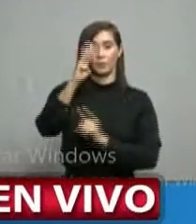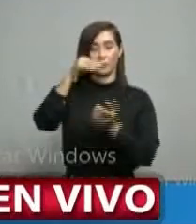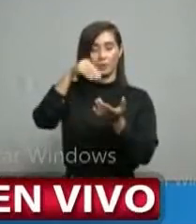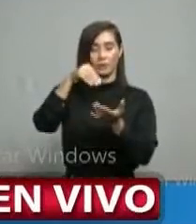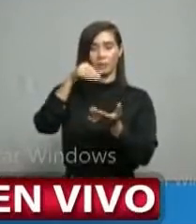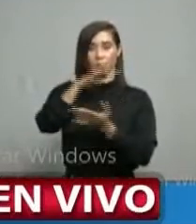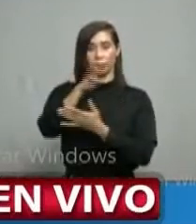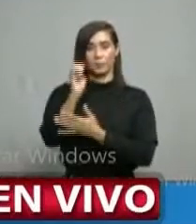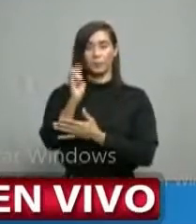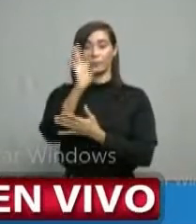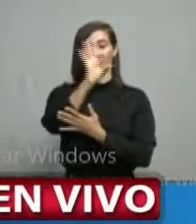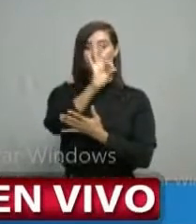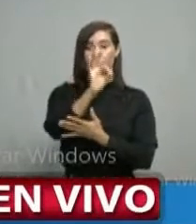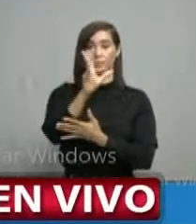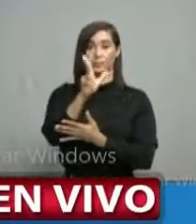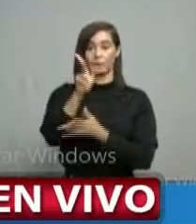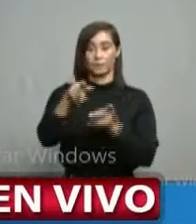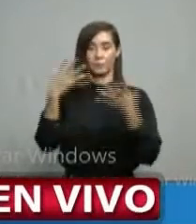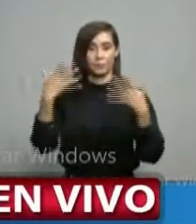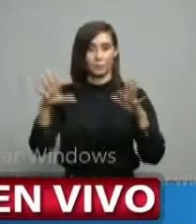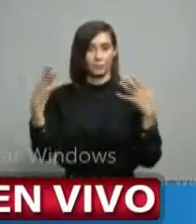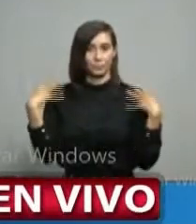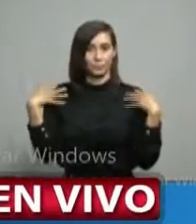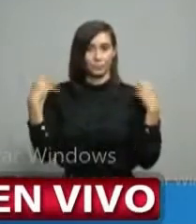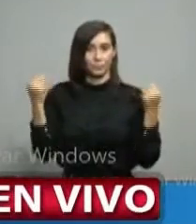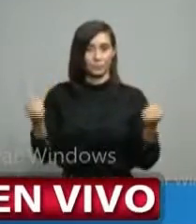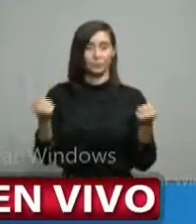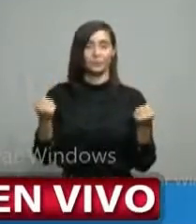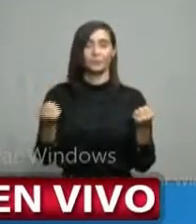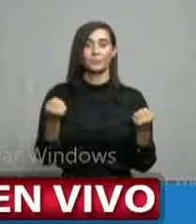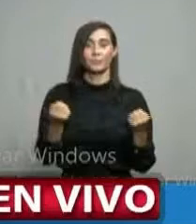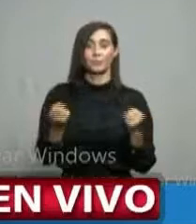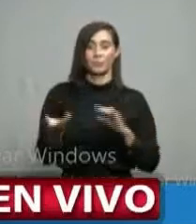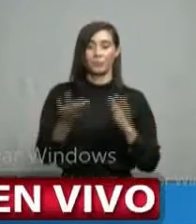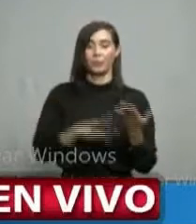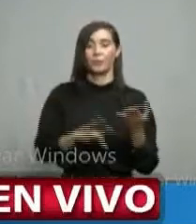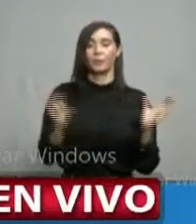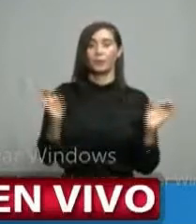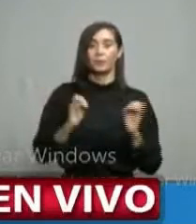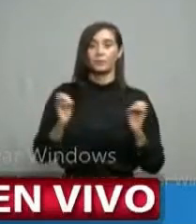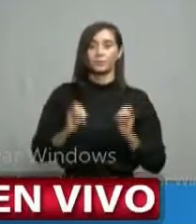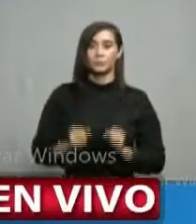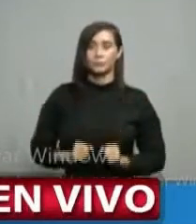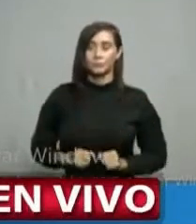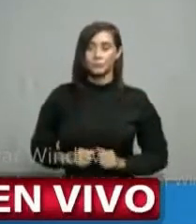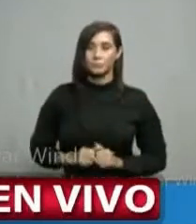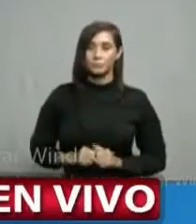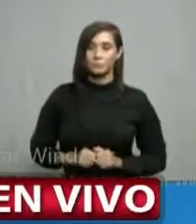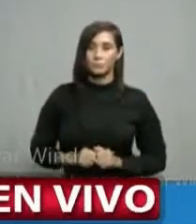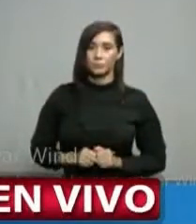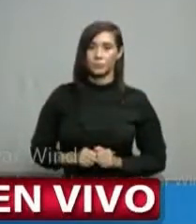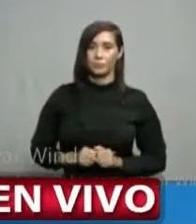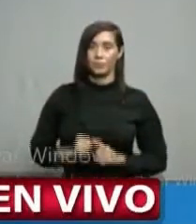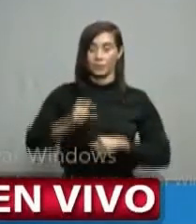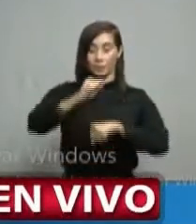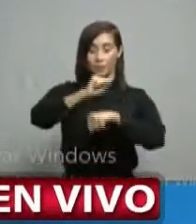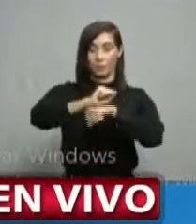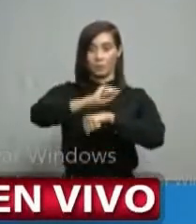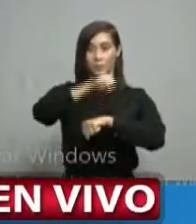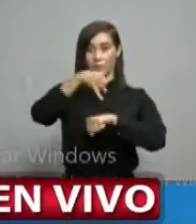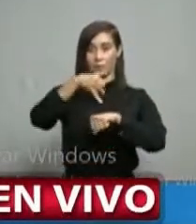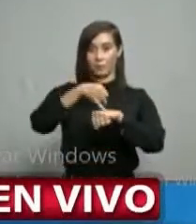493 recuperados de los 1.040, 0 fallecimientos. San Juan,